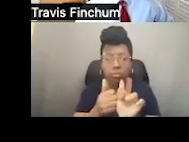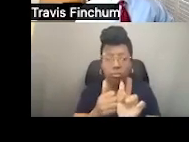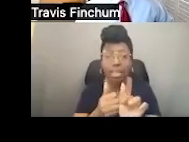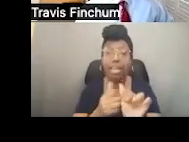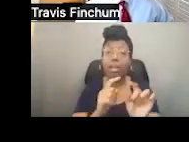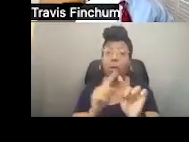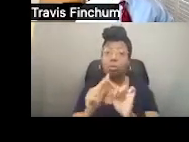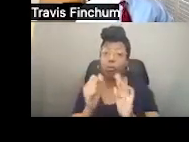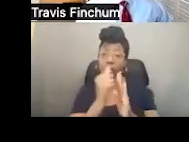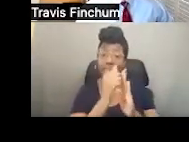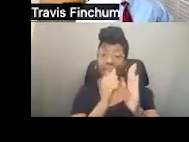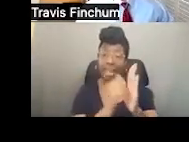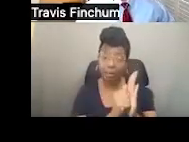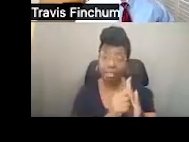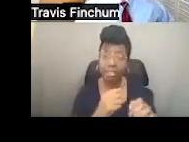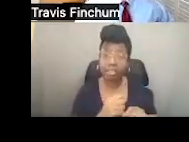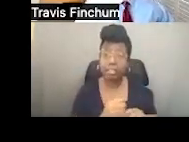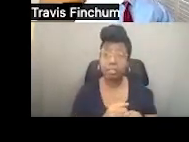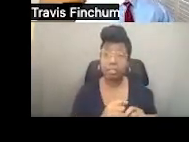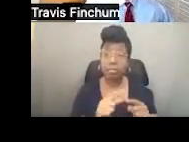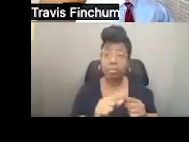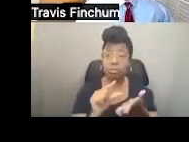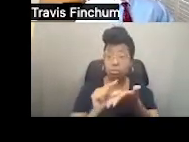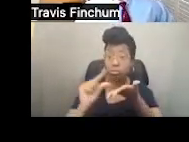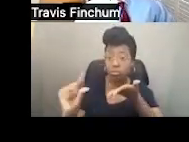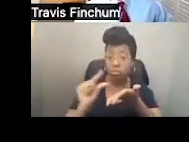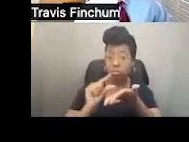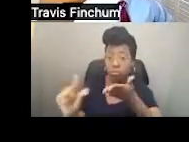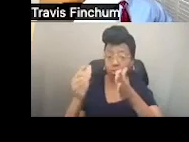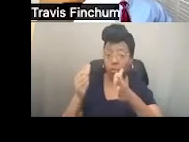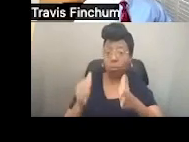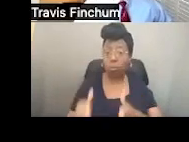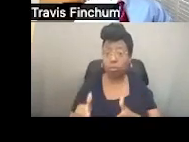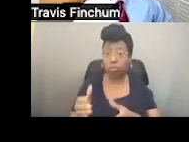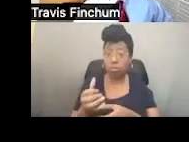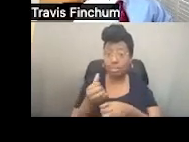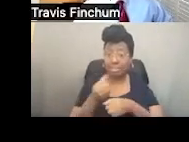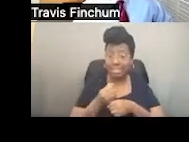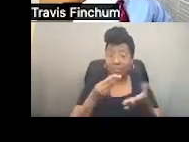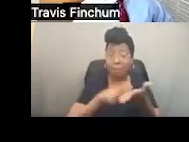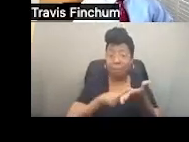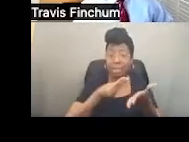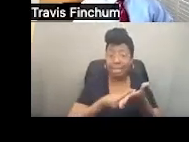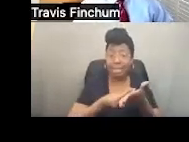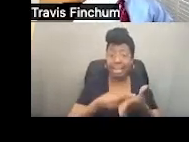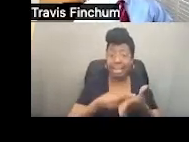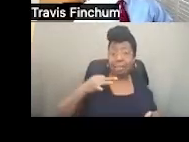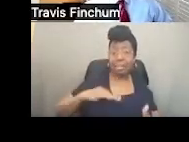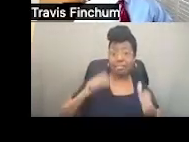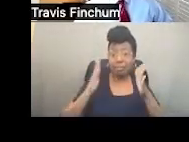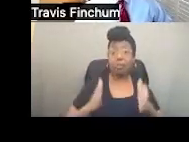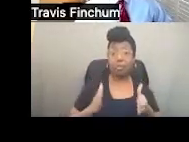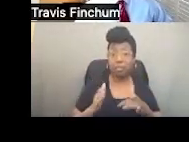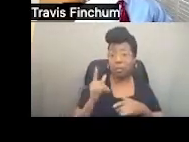haga contaduría del uso de esos fondos. Y también el beneficiario. El beneficiario